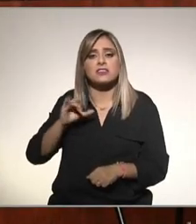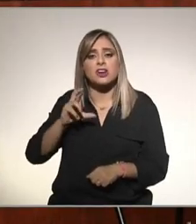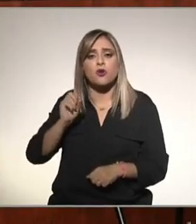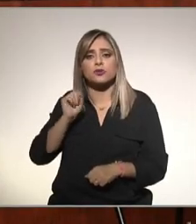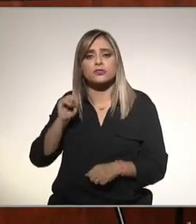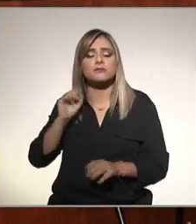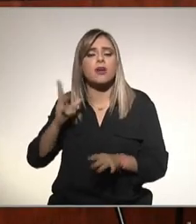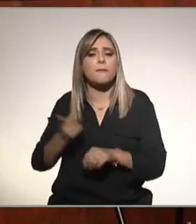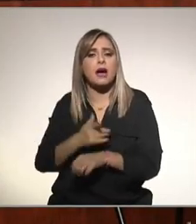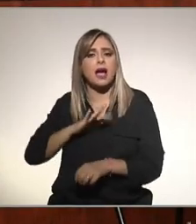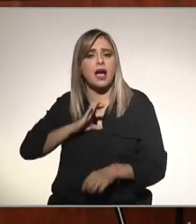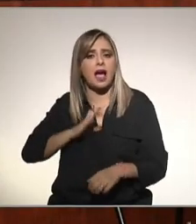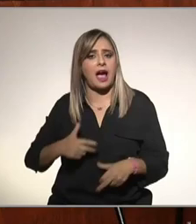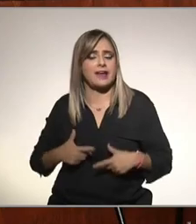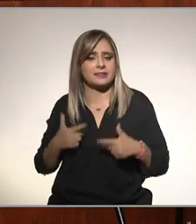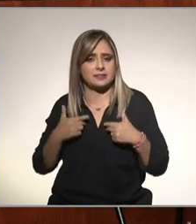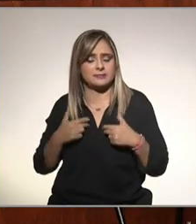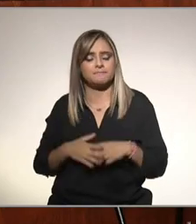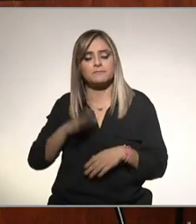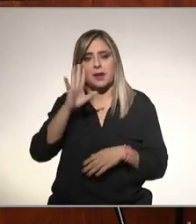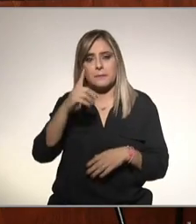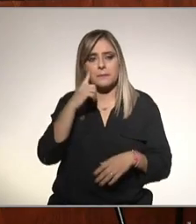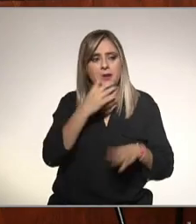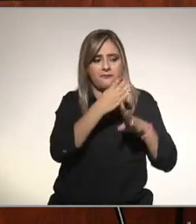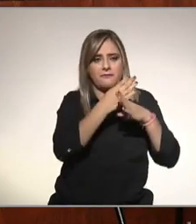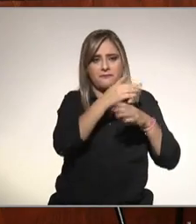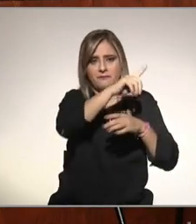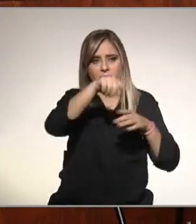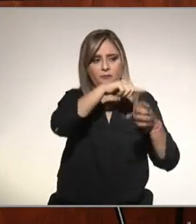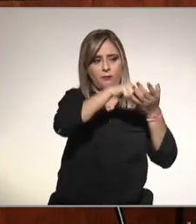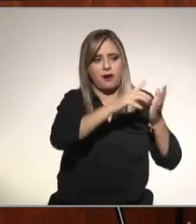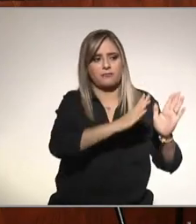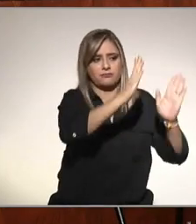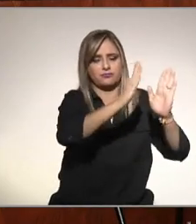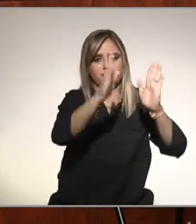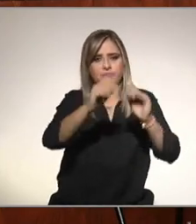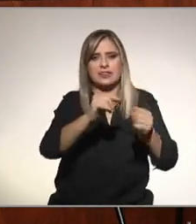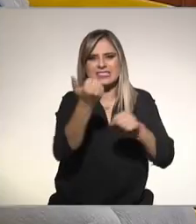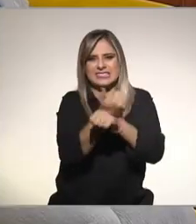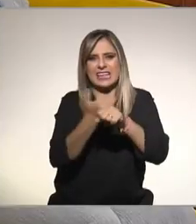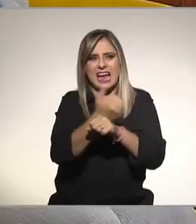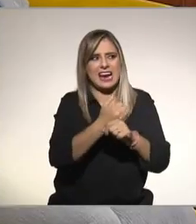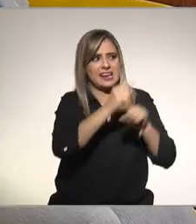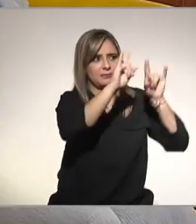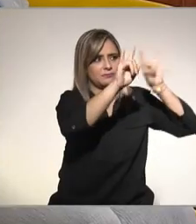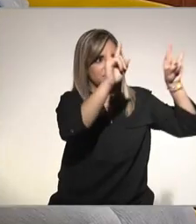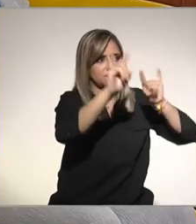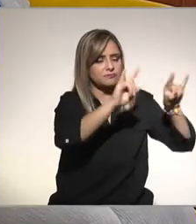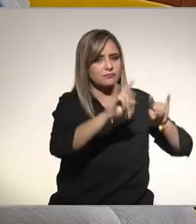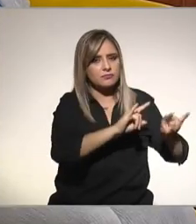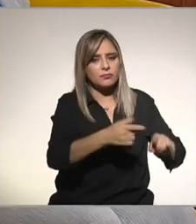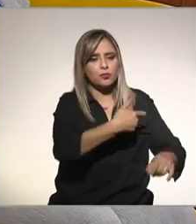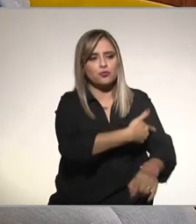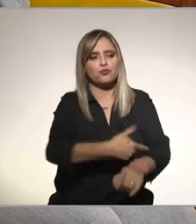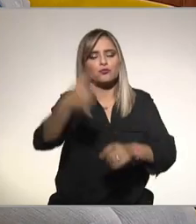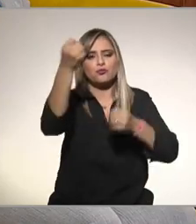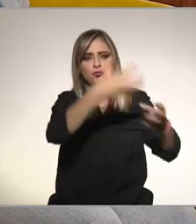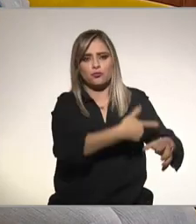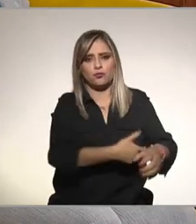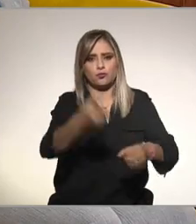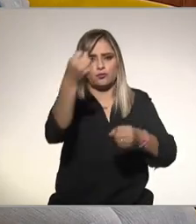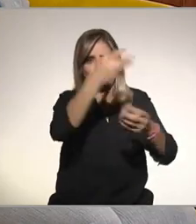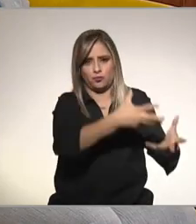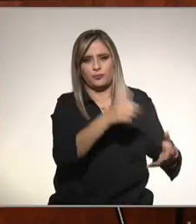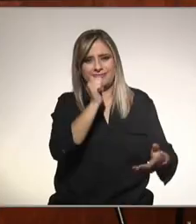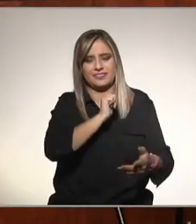todo el banco de sangre porque el banco de sangre me parece que refleja la realidad mexicana claro o sea cuantos llegaron con obesidad